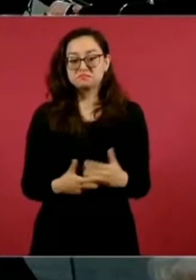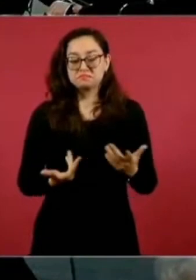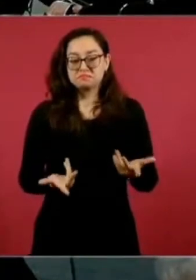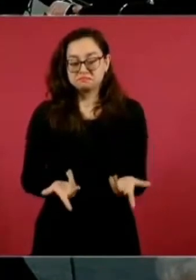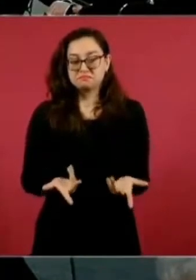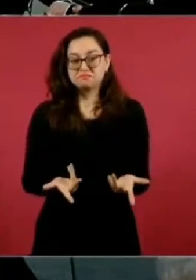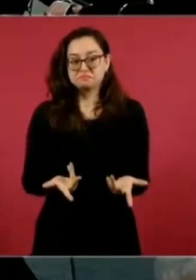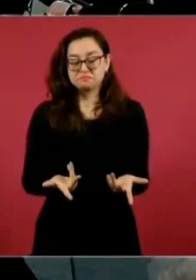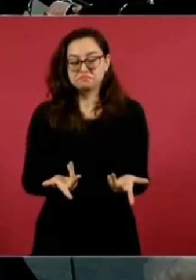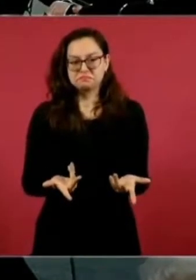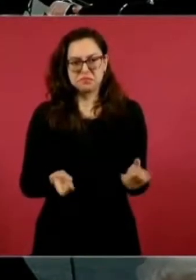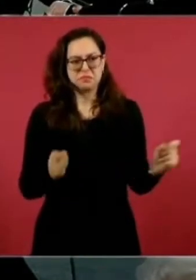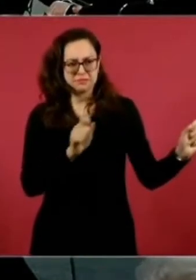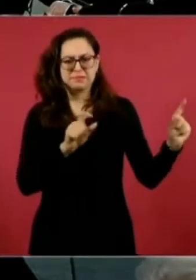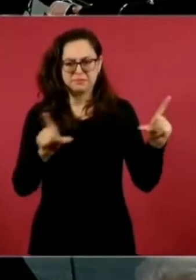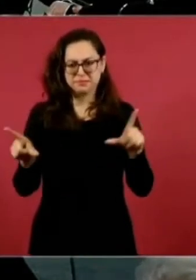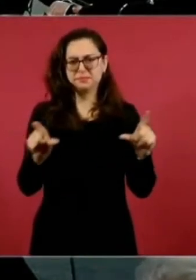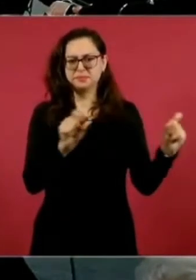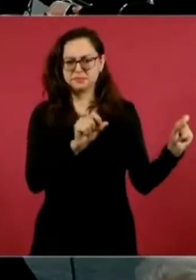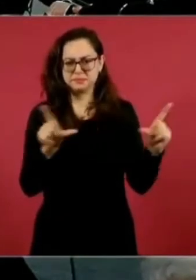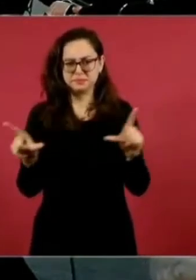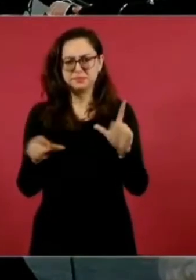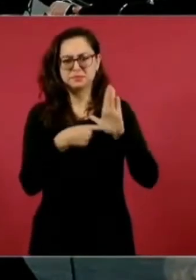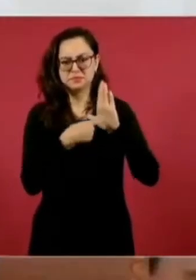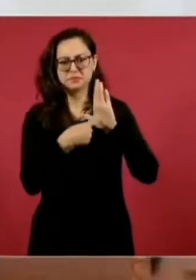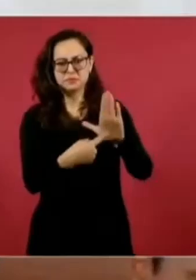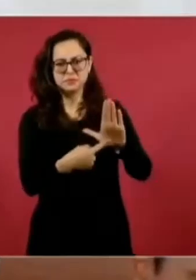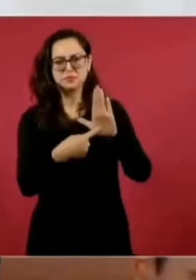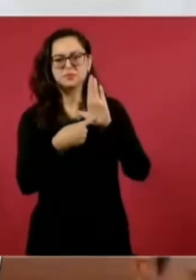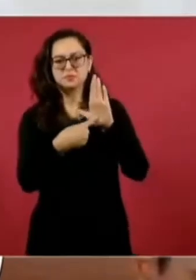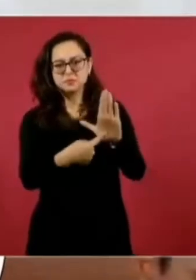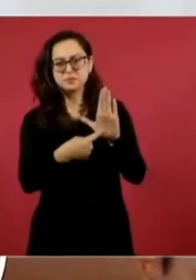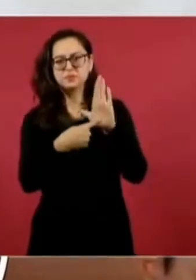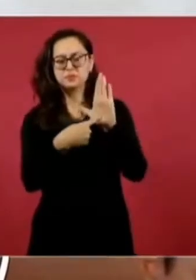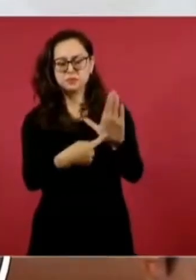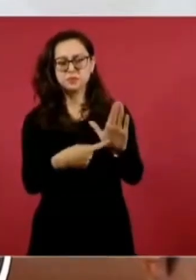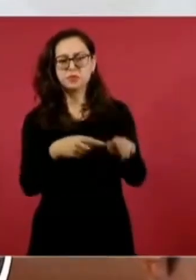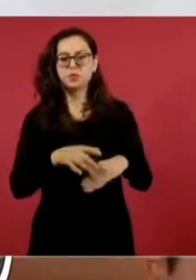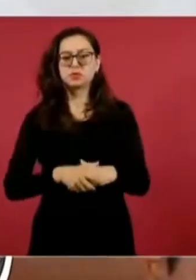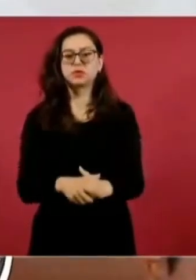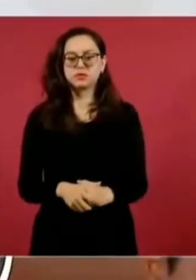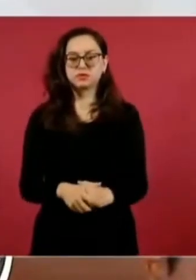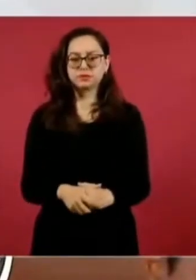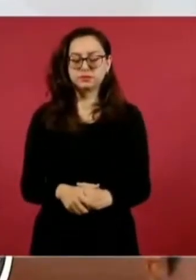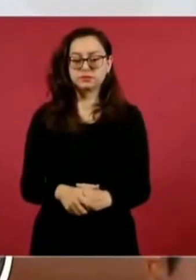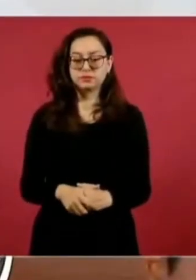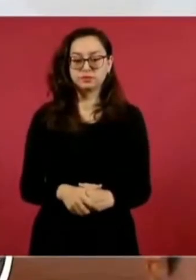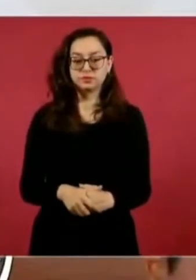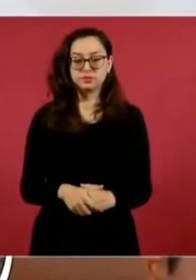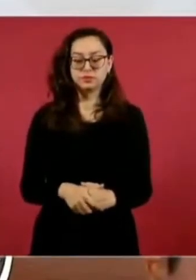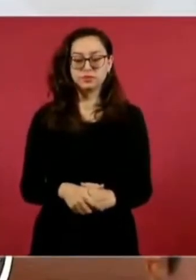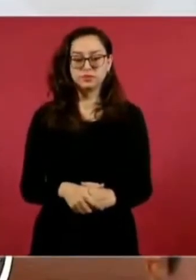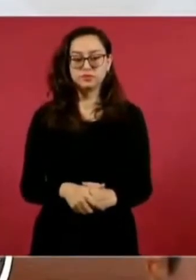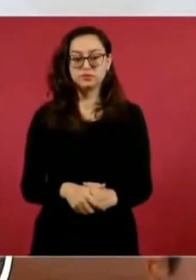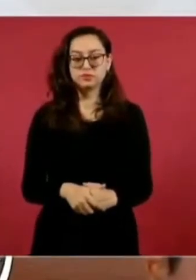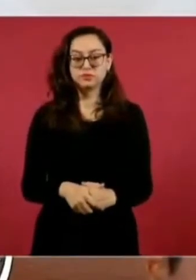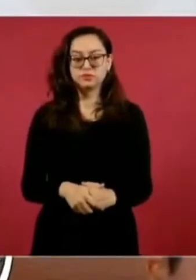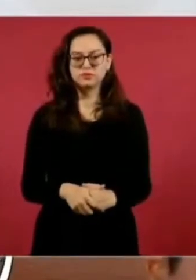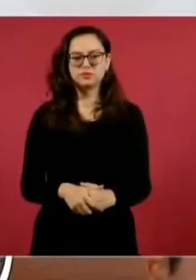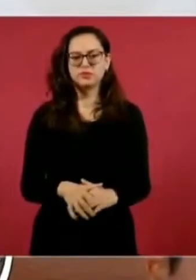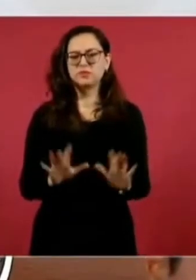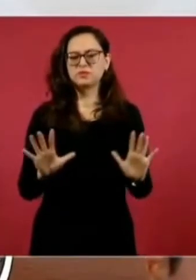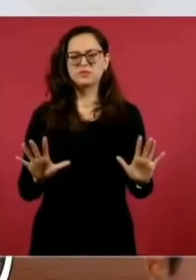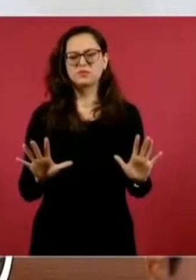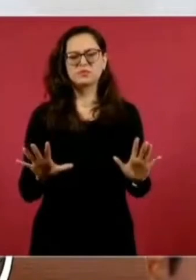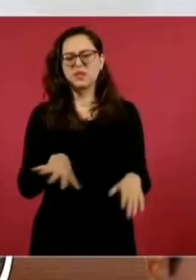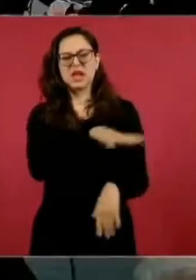el general? No, pero no